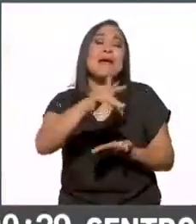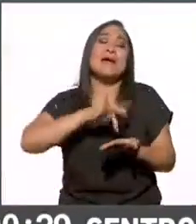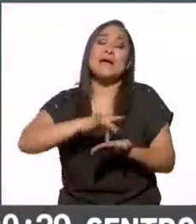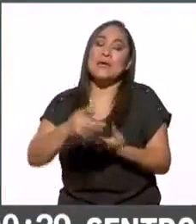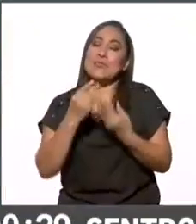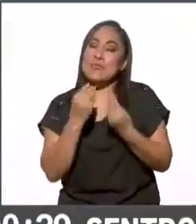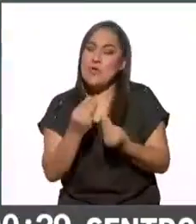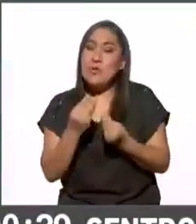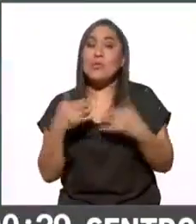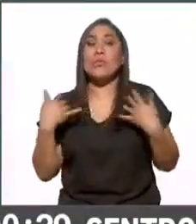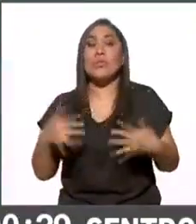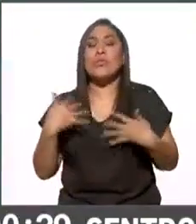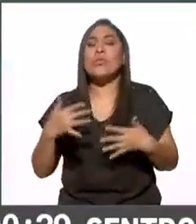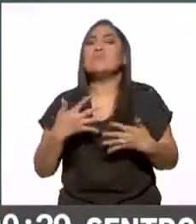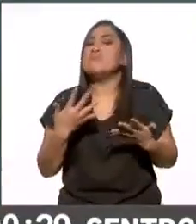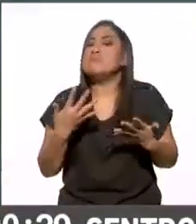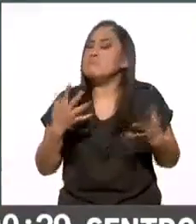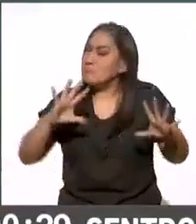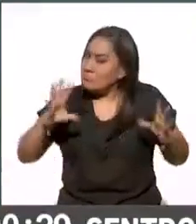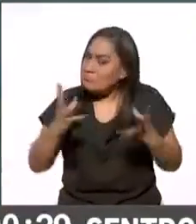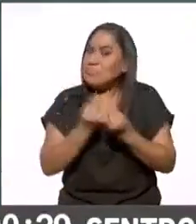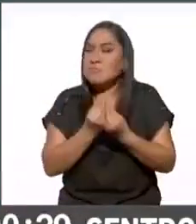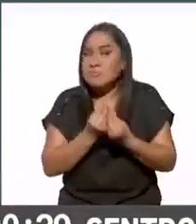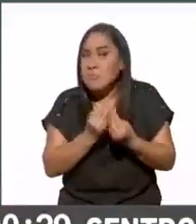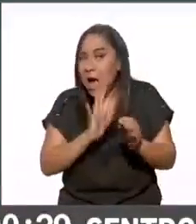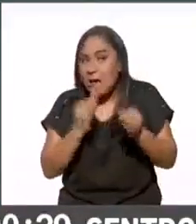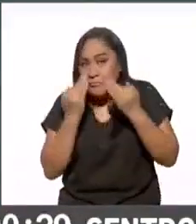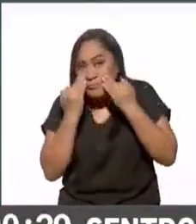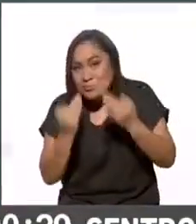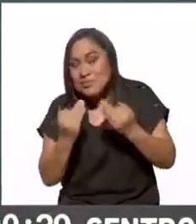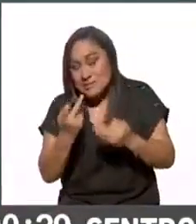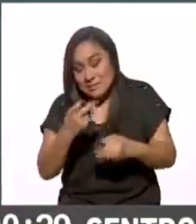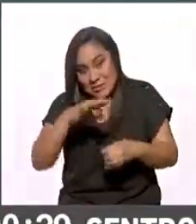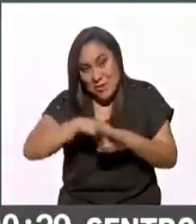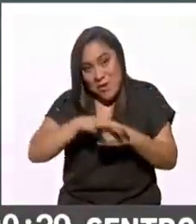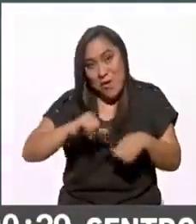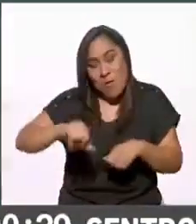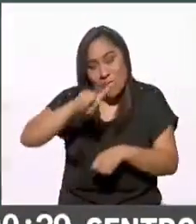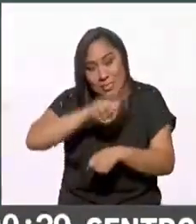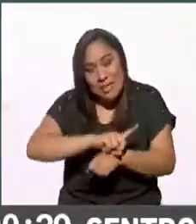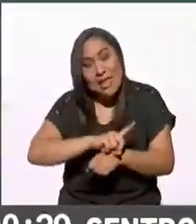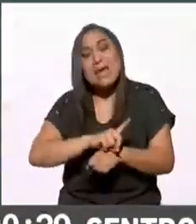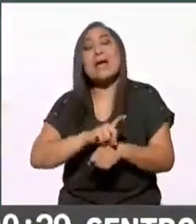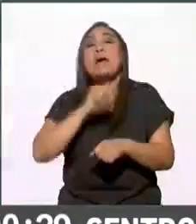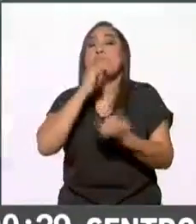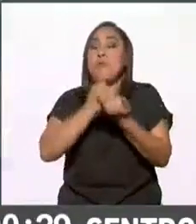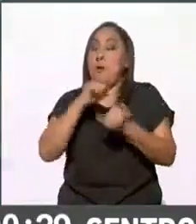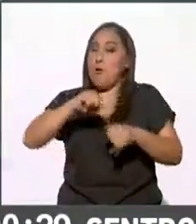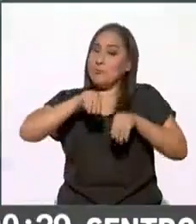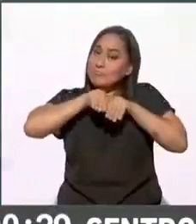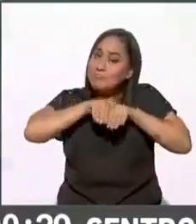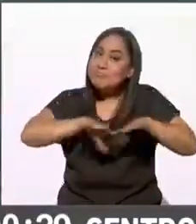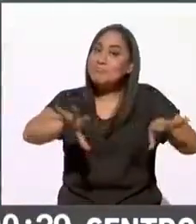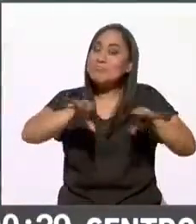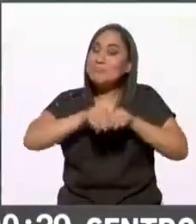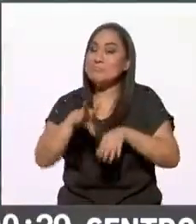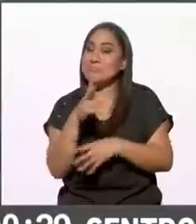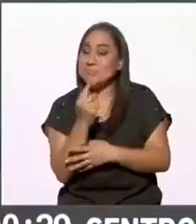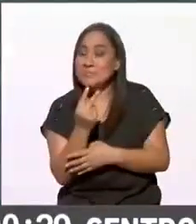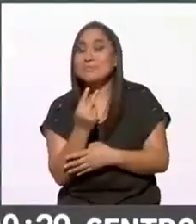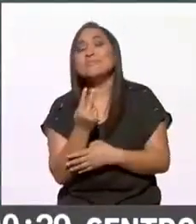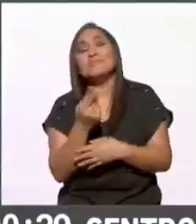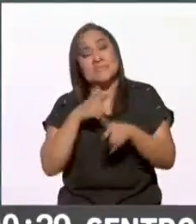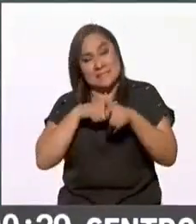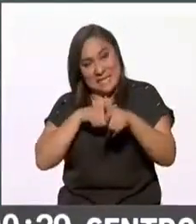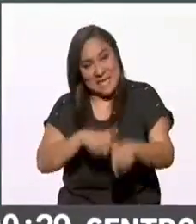pluralidad se ha hecho presente en las elecciones en también estas transmisiones y por supuesto sigan por favor con